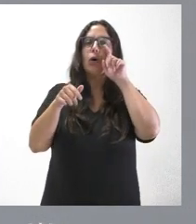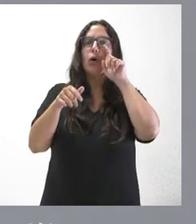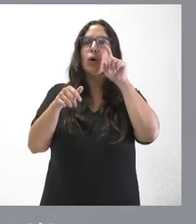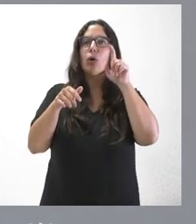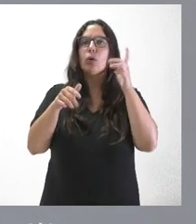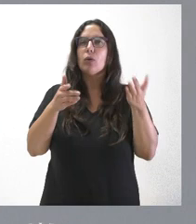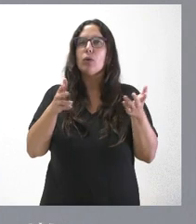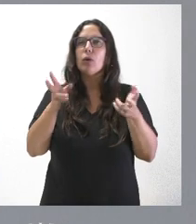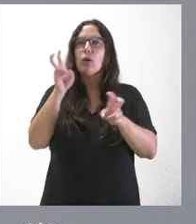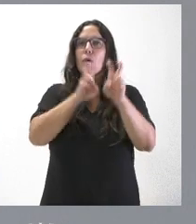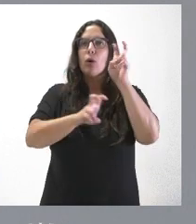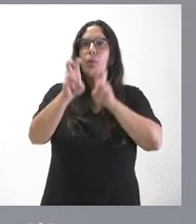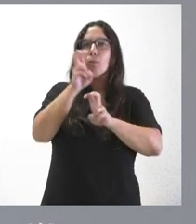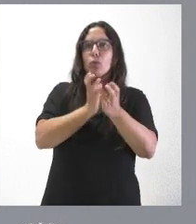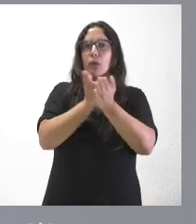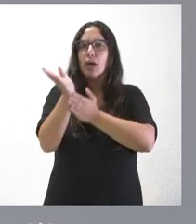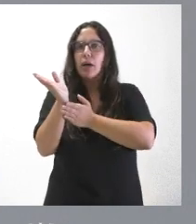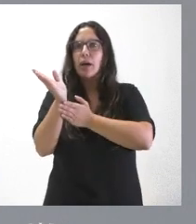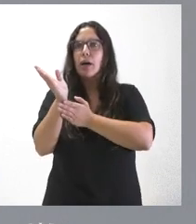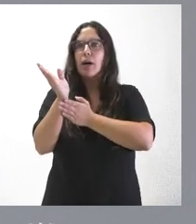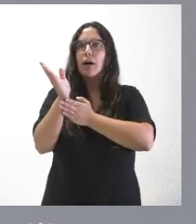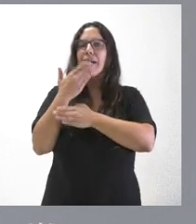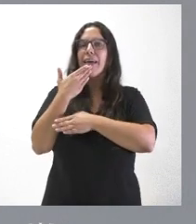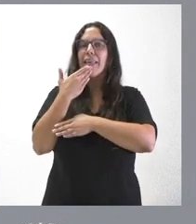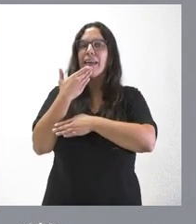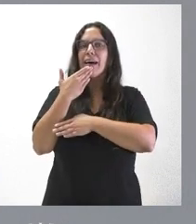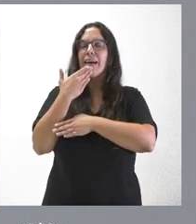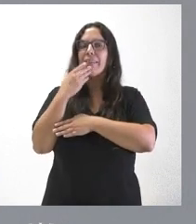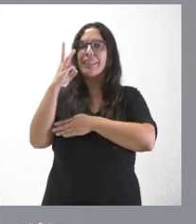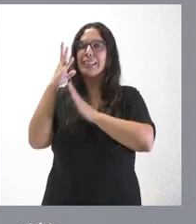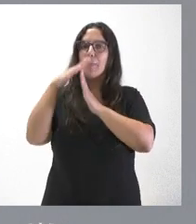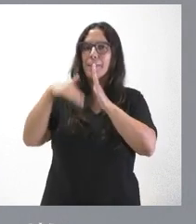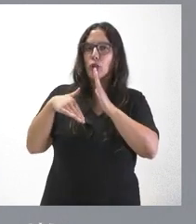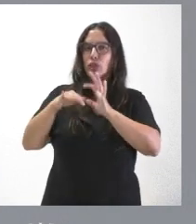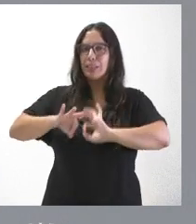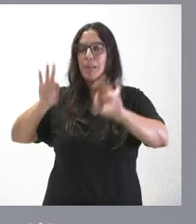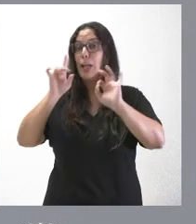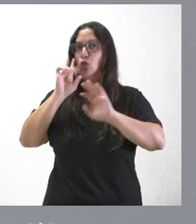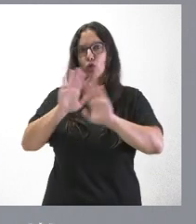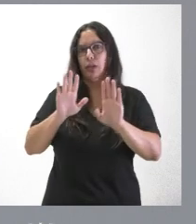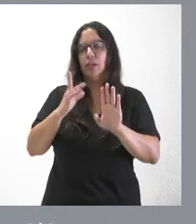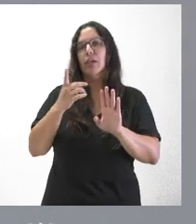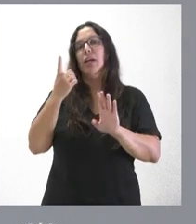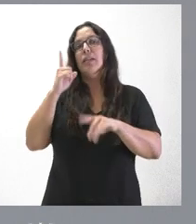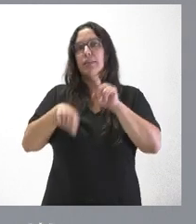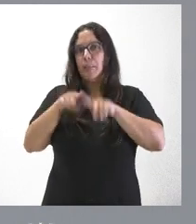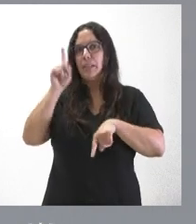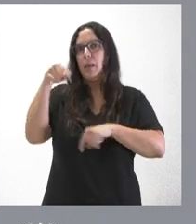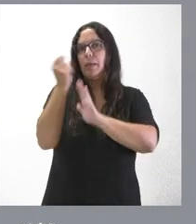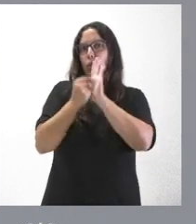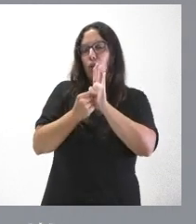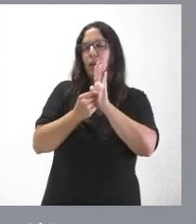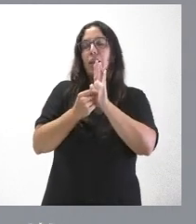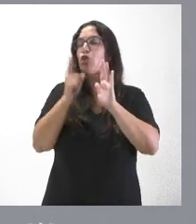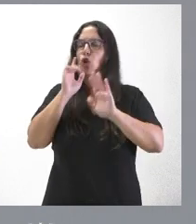se busca esta vía para los estudios especiales para menos de tres años. Lógicamente, a medida que con las condiciones lo hayan pedido, pues estarían,